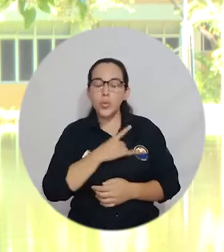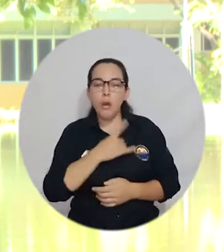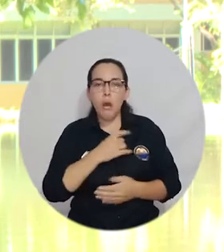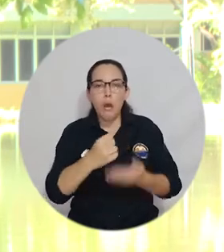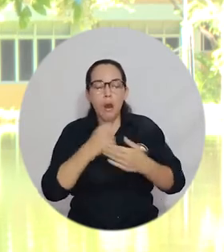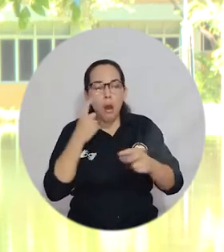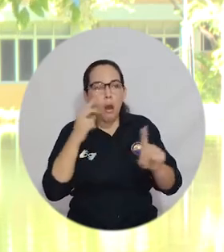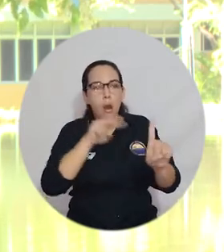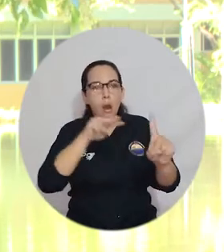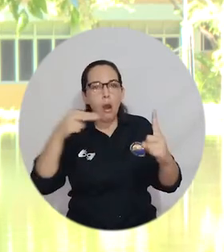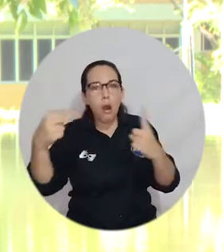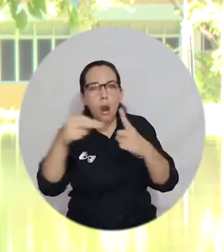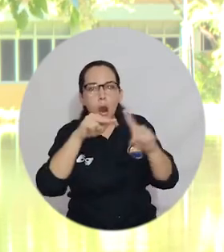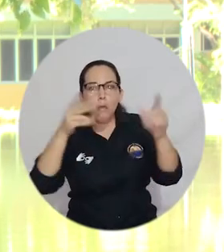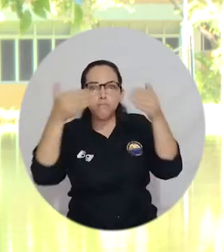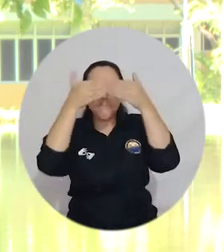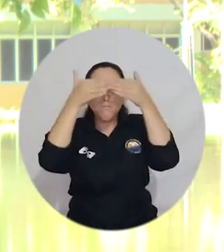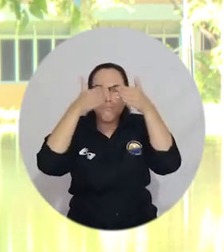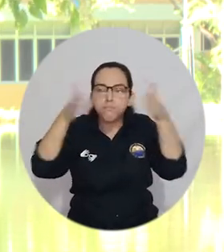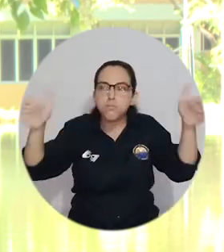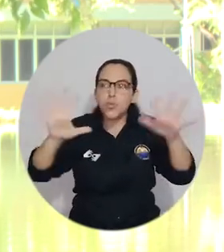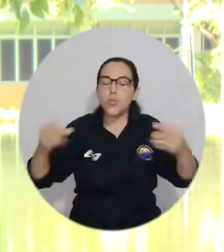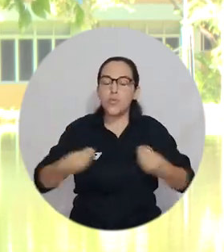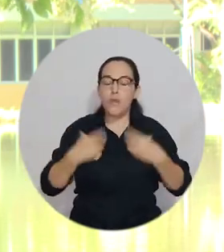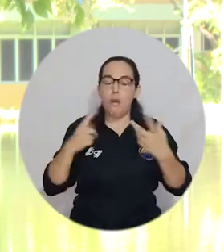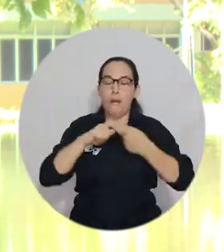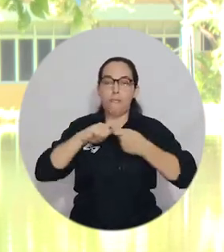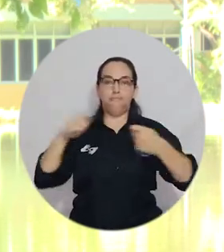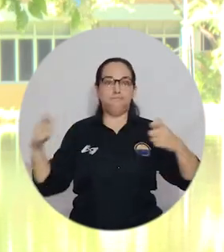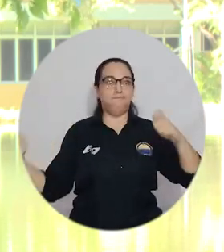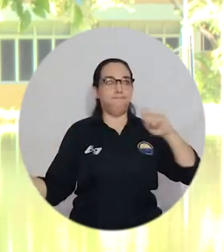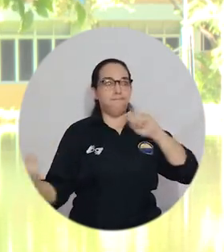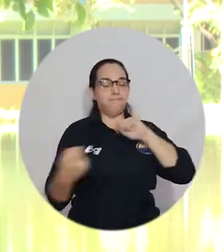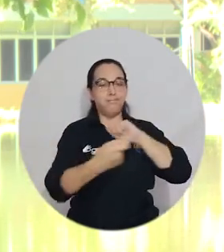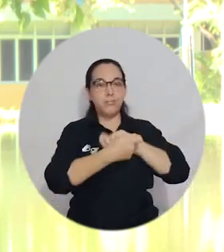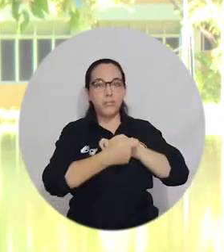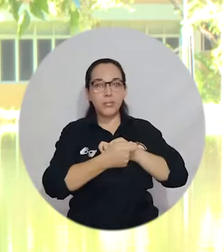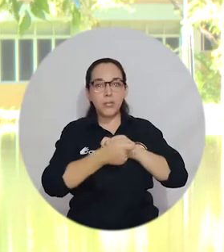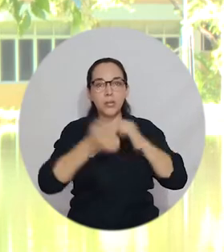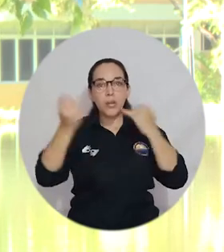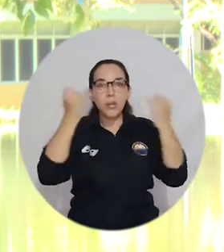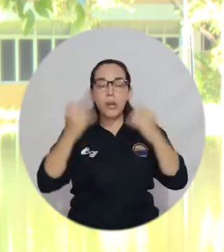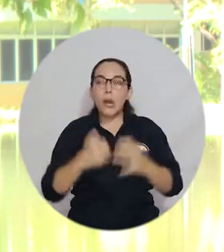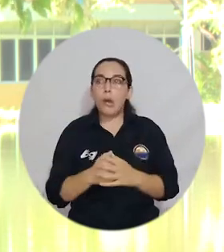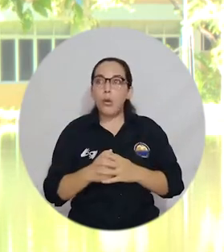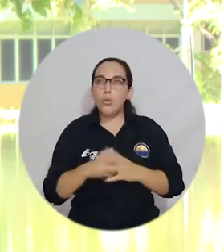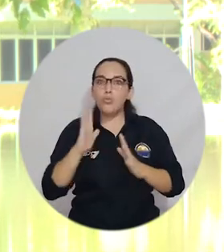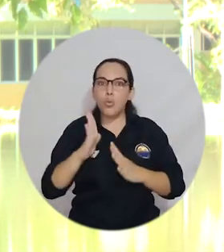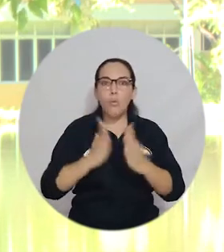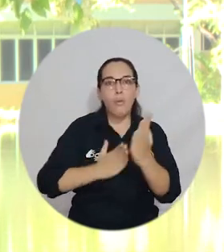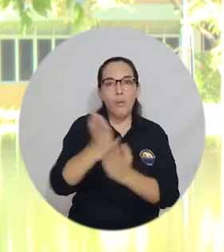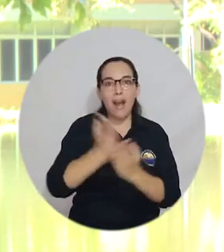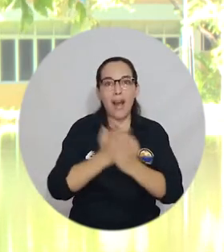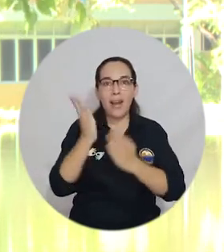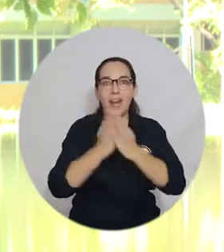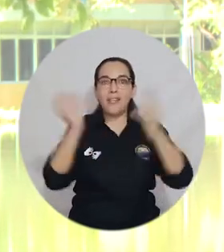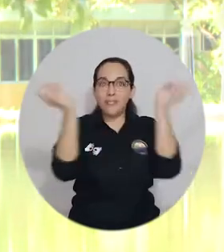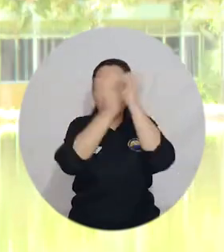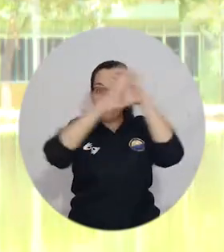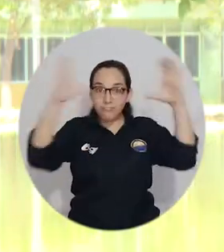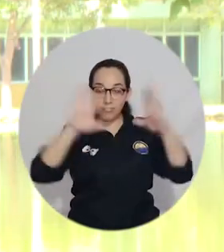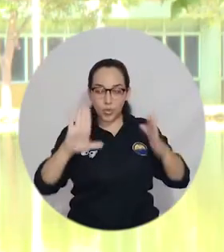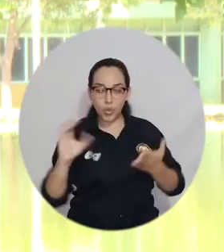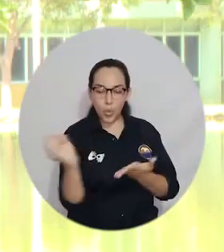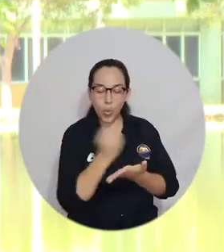perspectiva muy diferente, muy amplia de la vida y me cambió por completo. Biología ha sido la carrera de mis